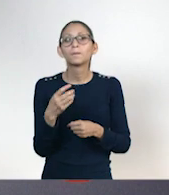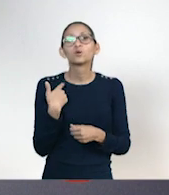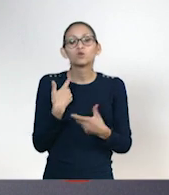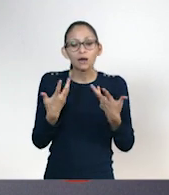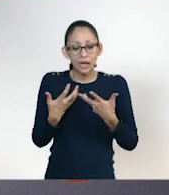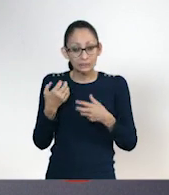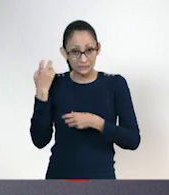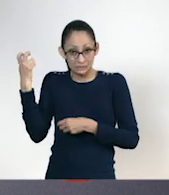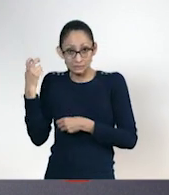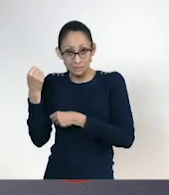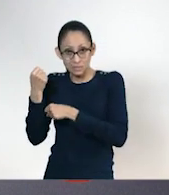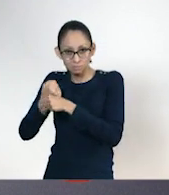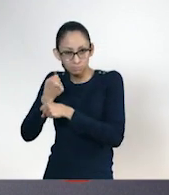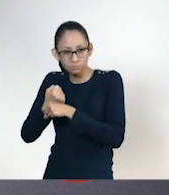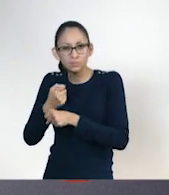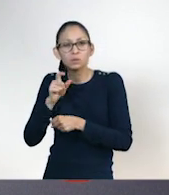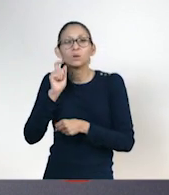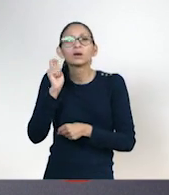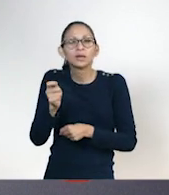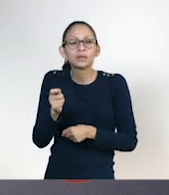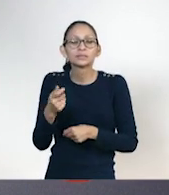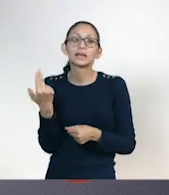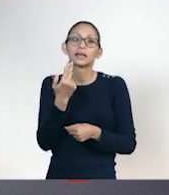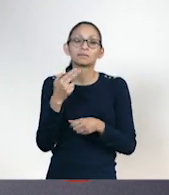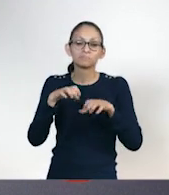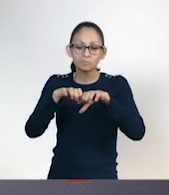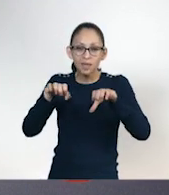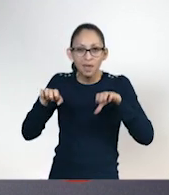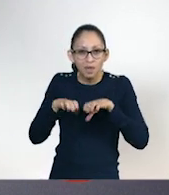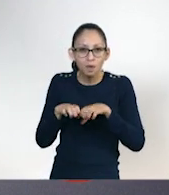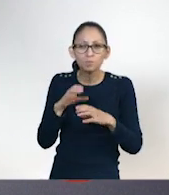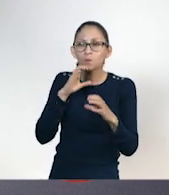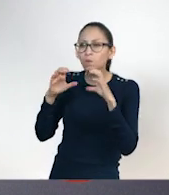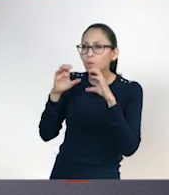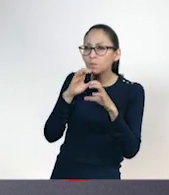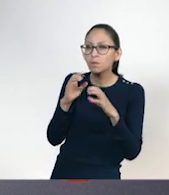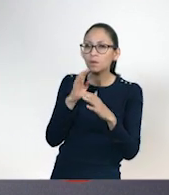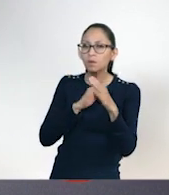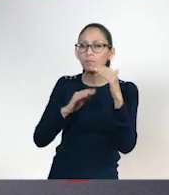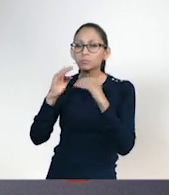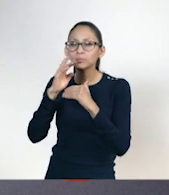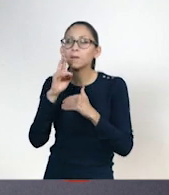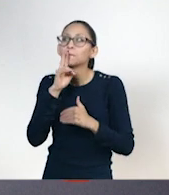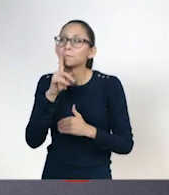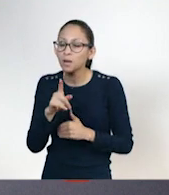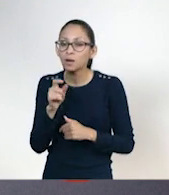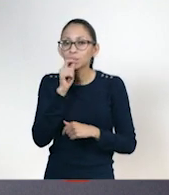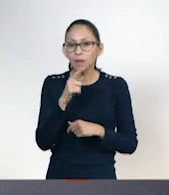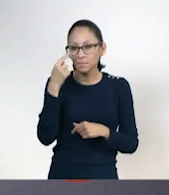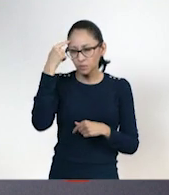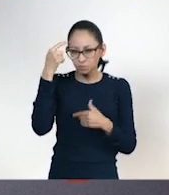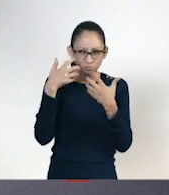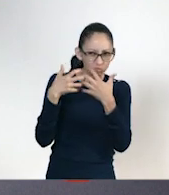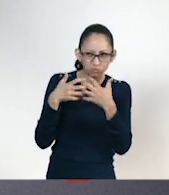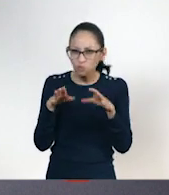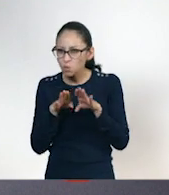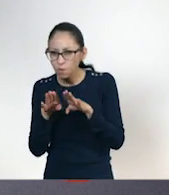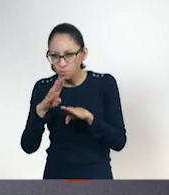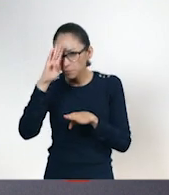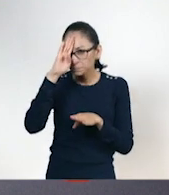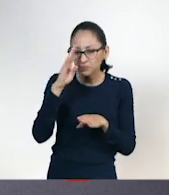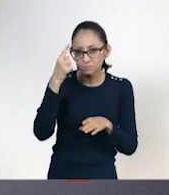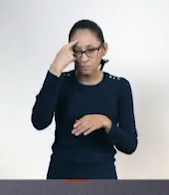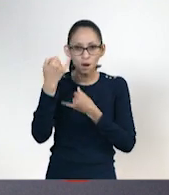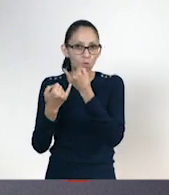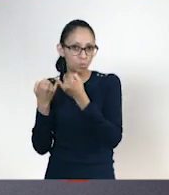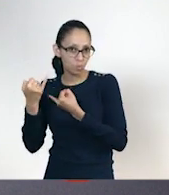encontramos que mejora la comunicación y el trabajo en equipo. Así como el desarrollo del pensamiento estratégico. Como puedes ver, no